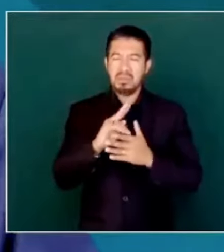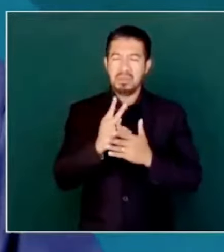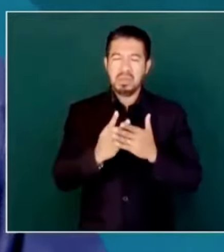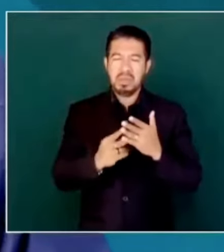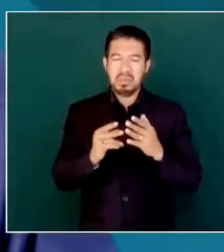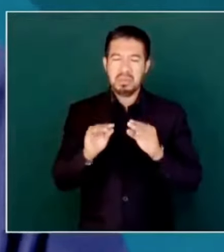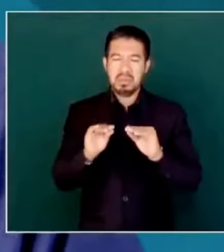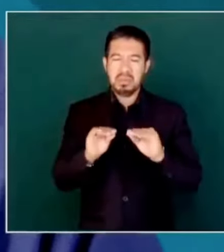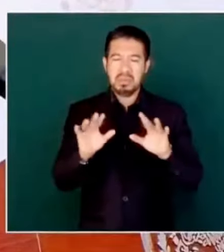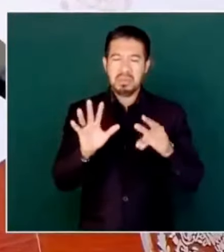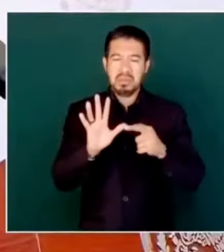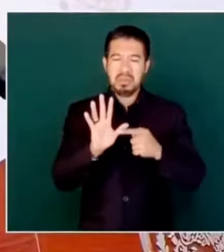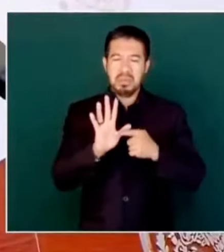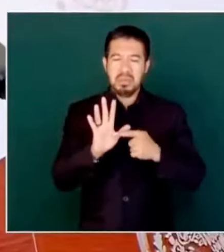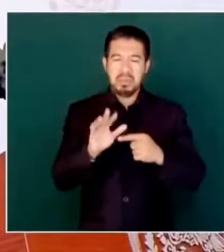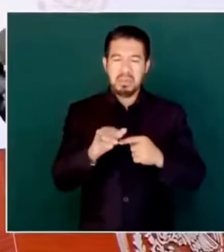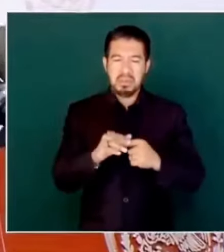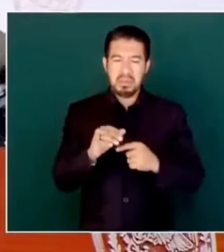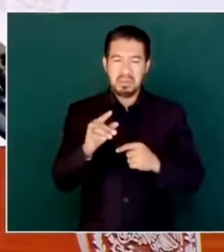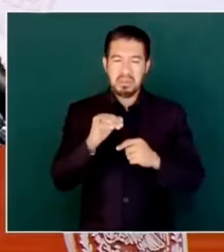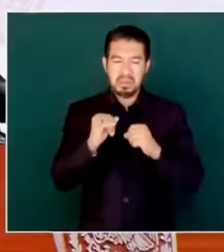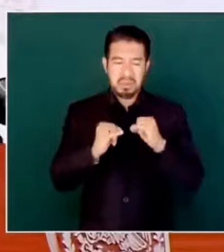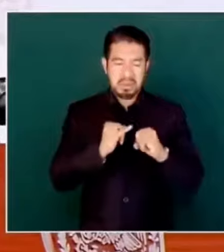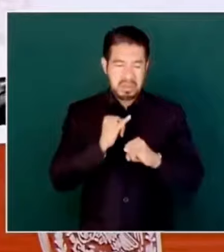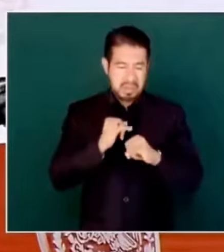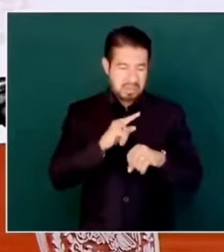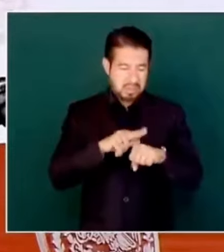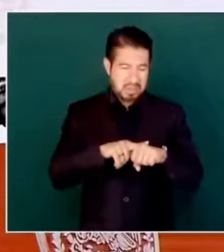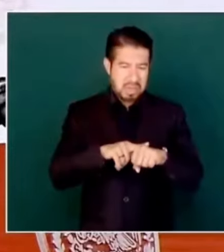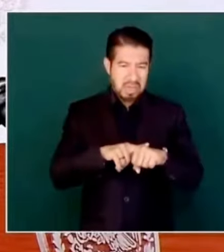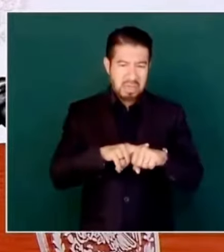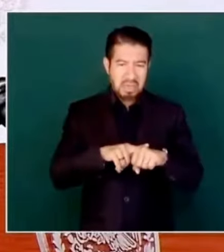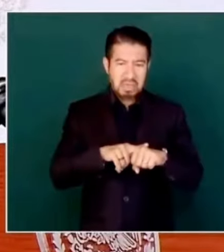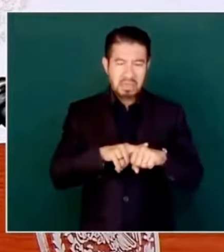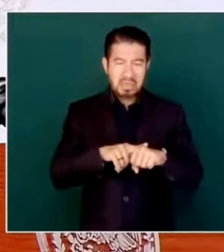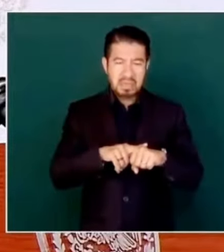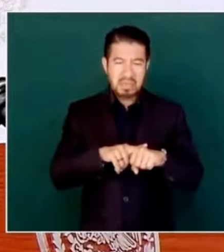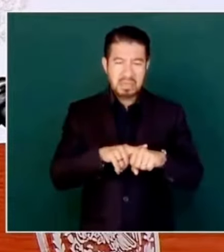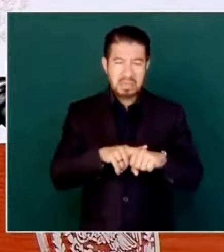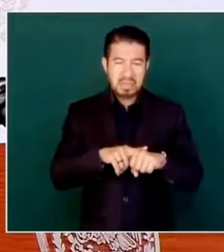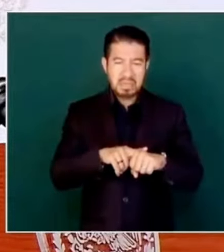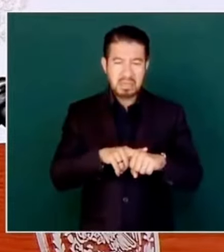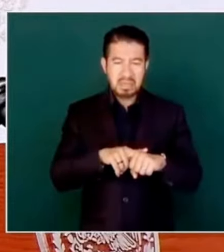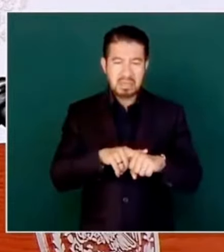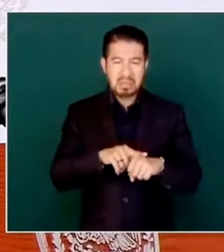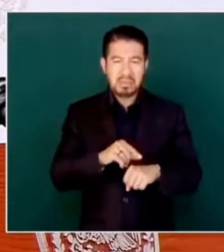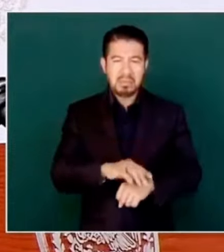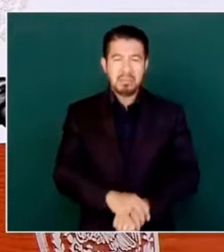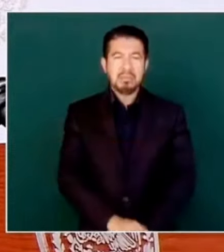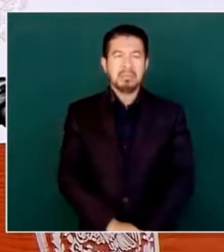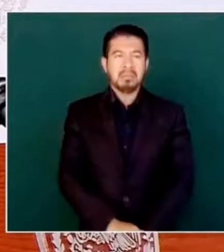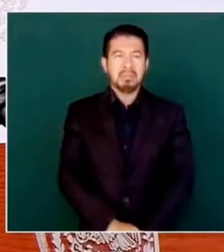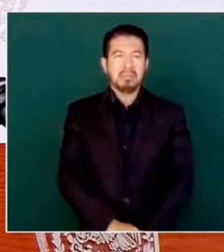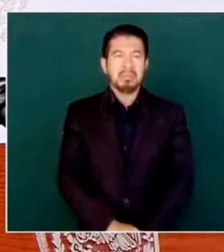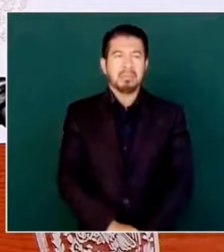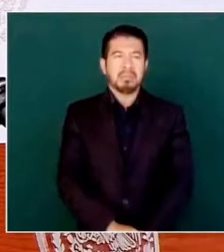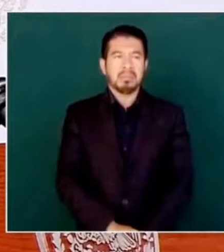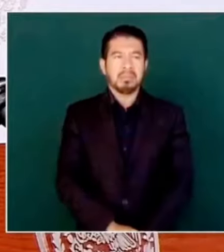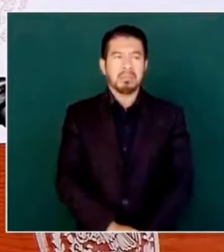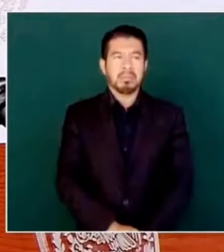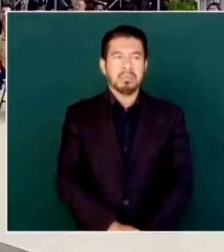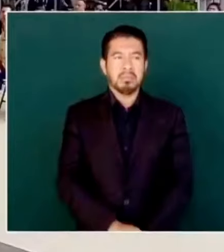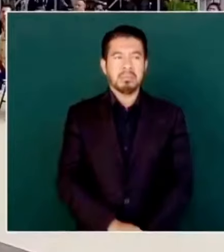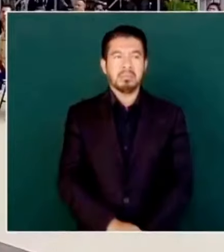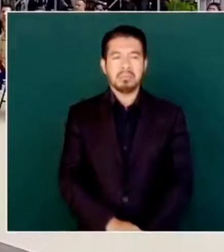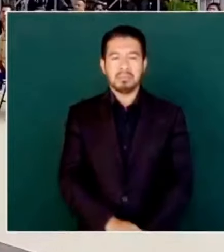No, un internacional, sobre si